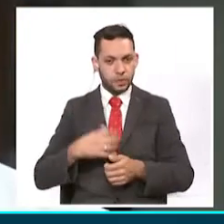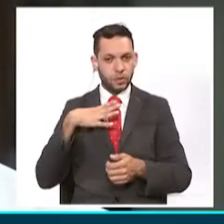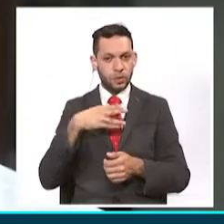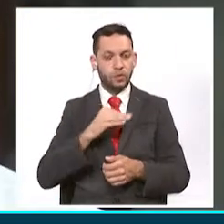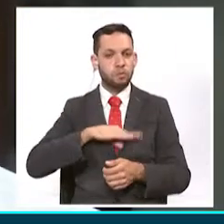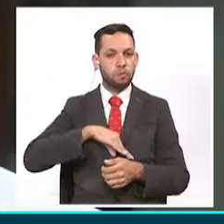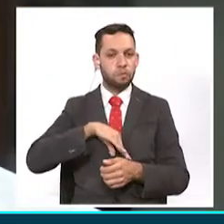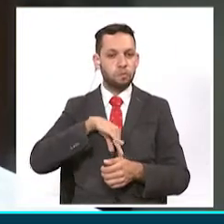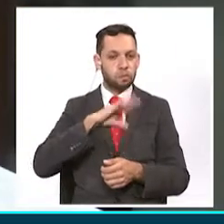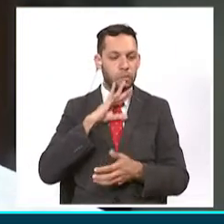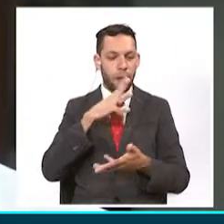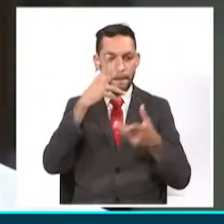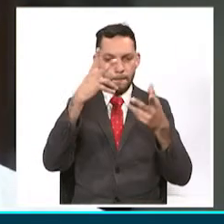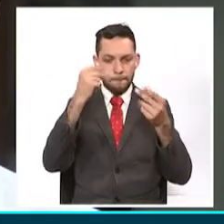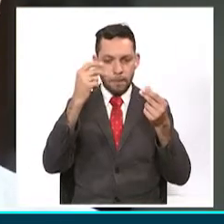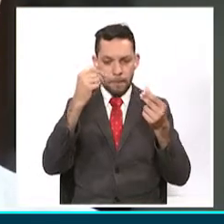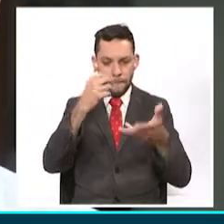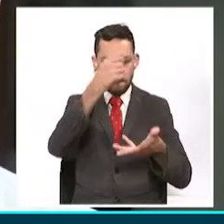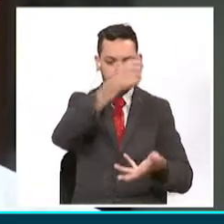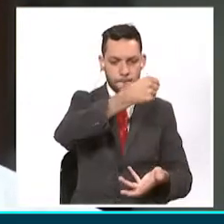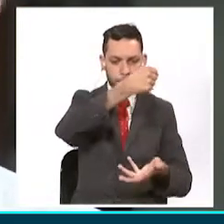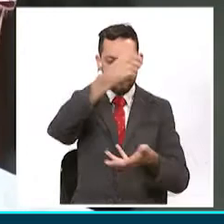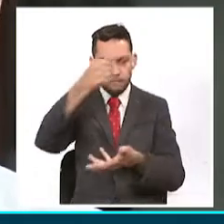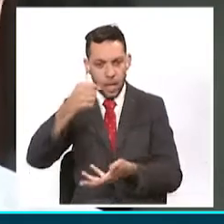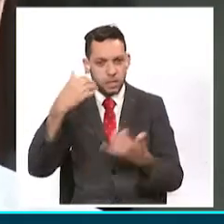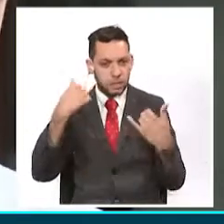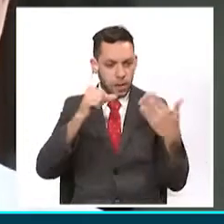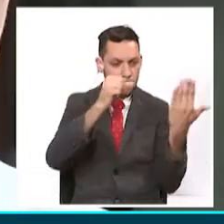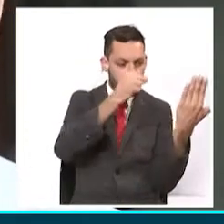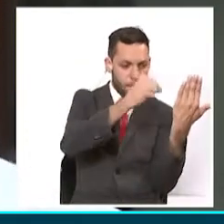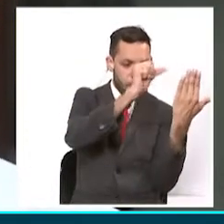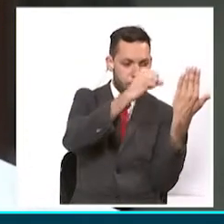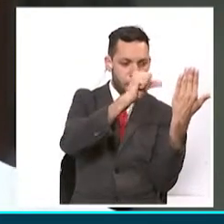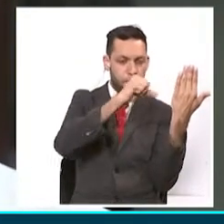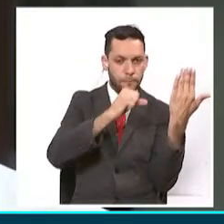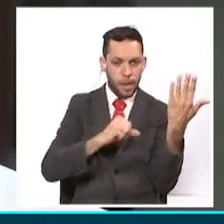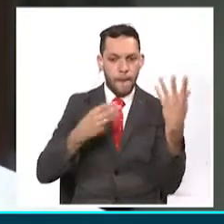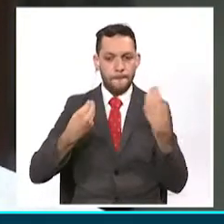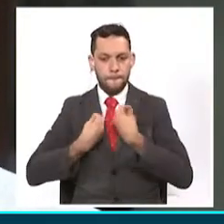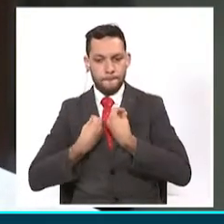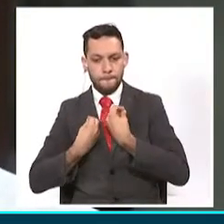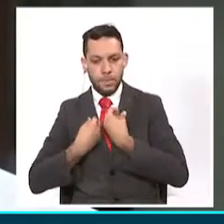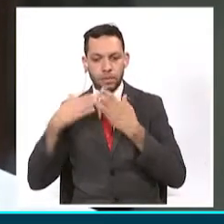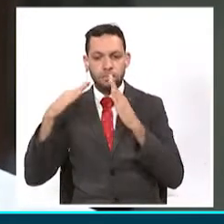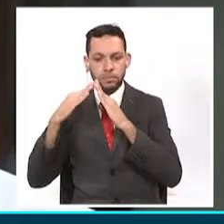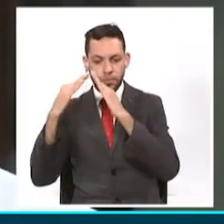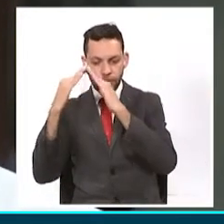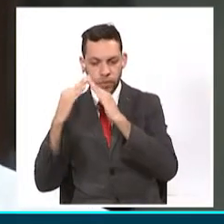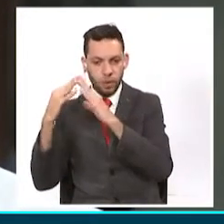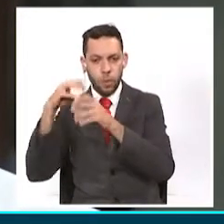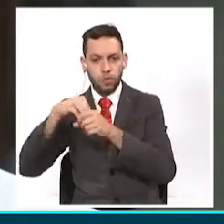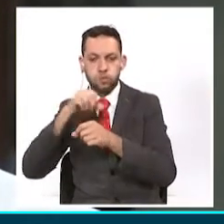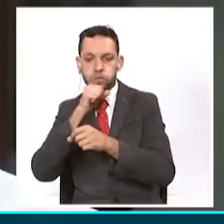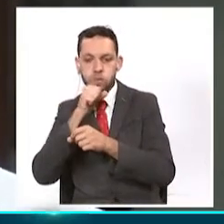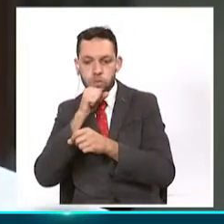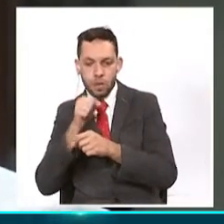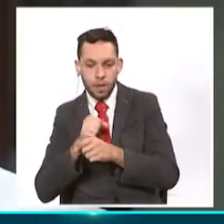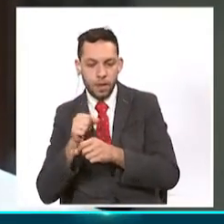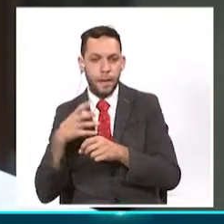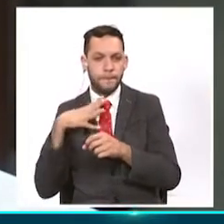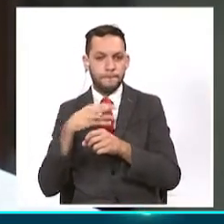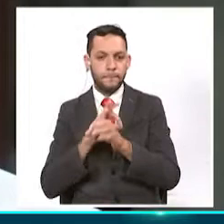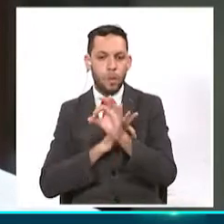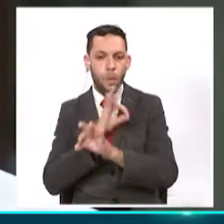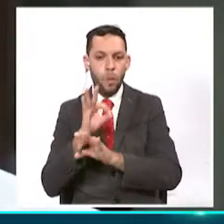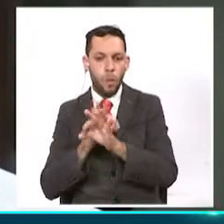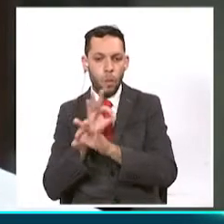atender a los adultos mayores de los programas, Centro Vida y Centro de Bienestar y de Protección. Hoy contamos con